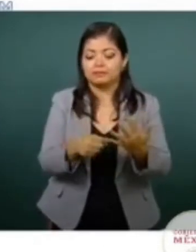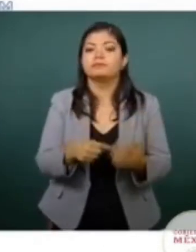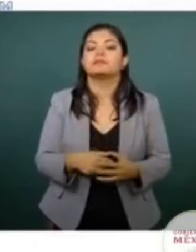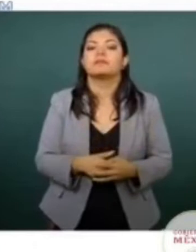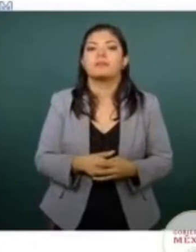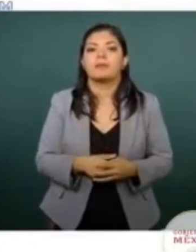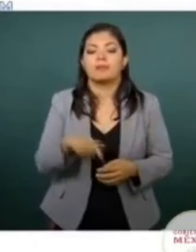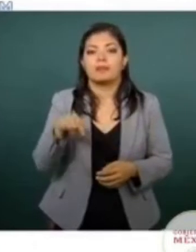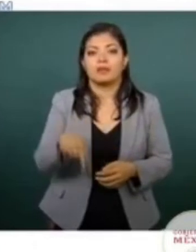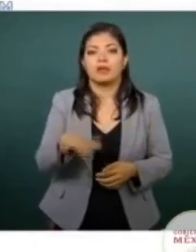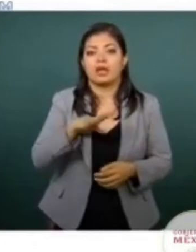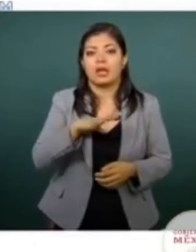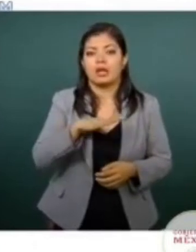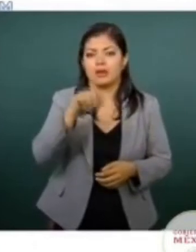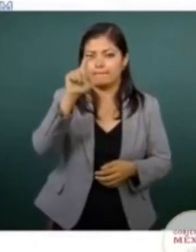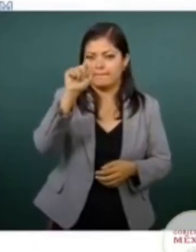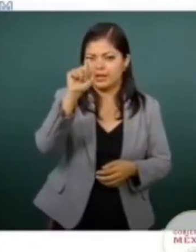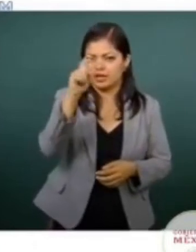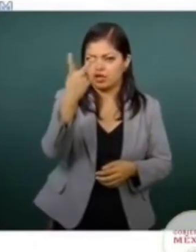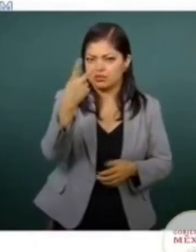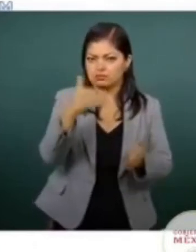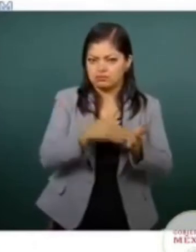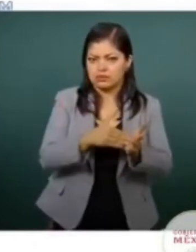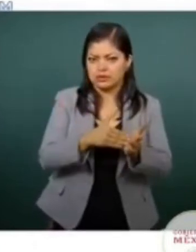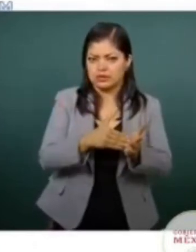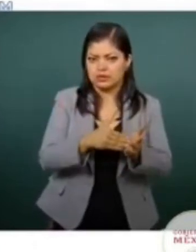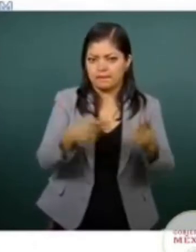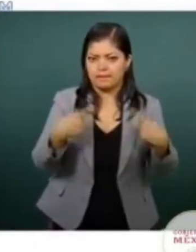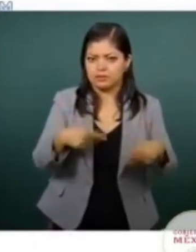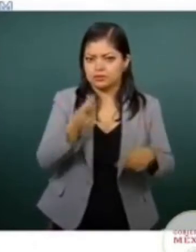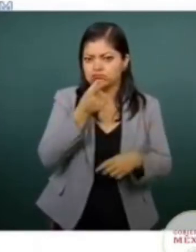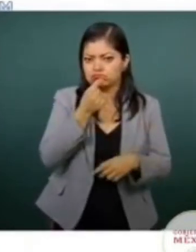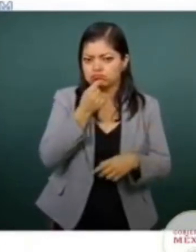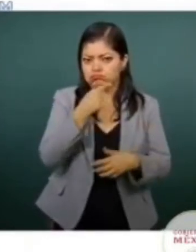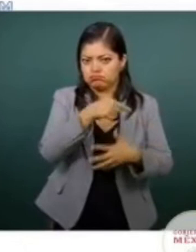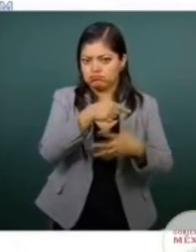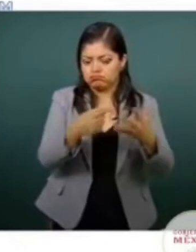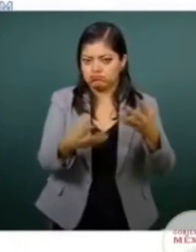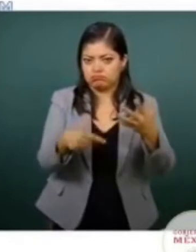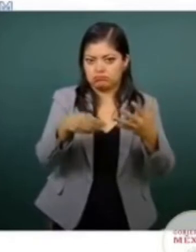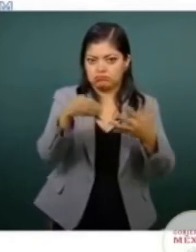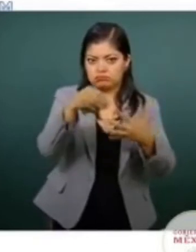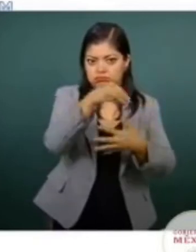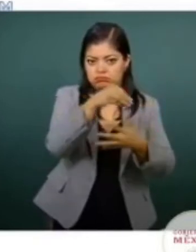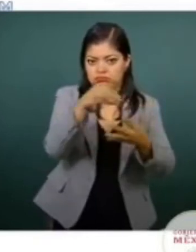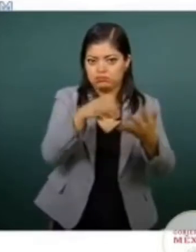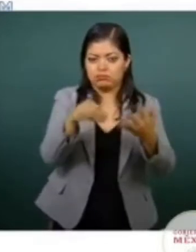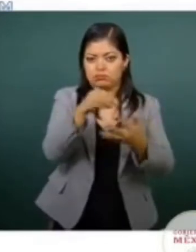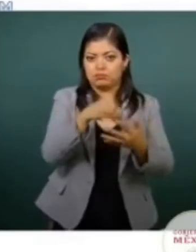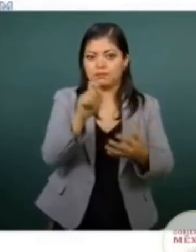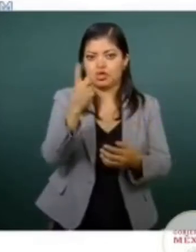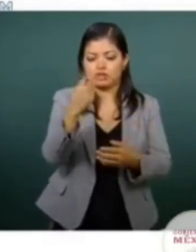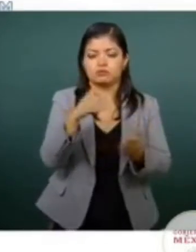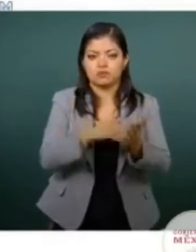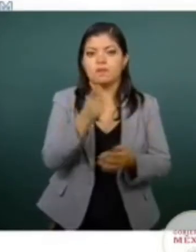Estado 22 mil hombres en estos cinco municipios. 22 mil policías que están